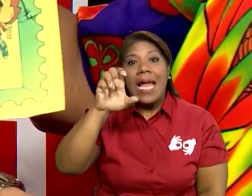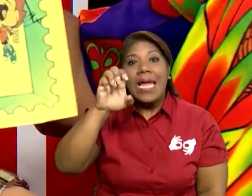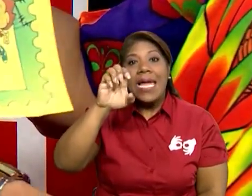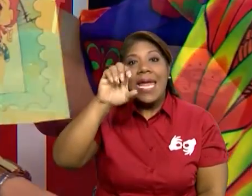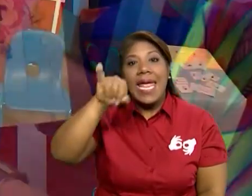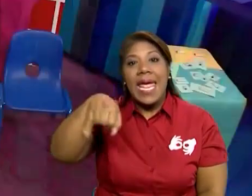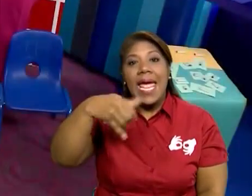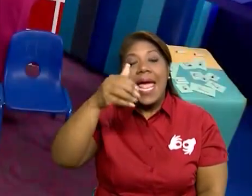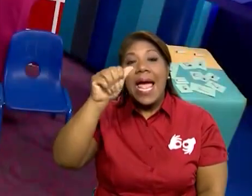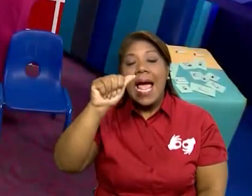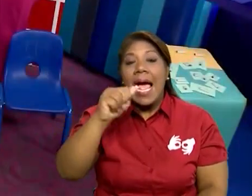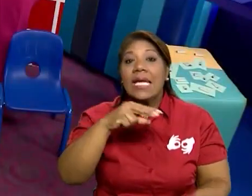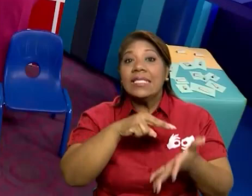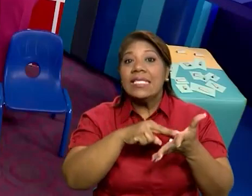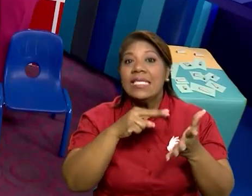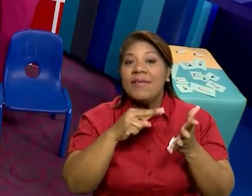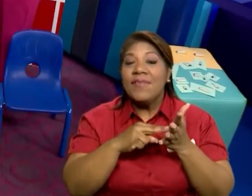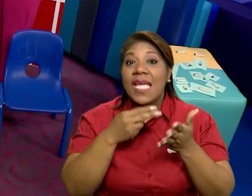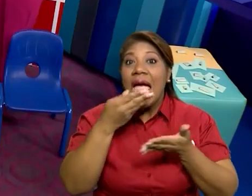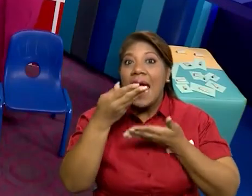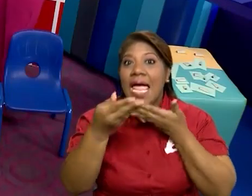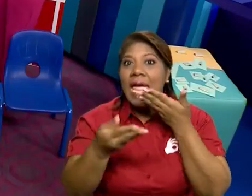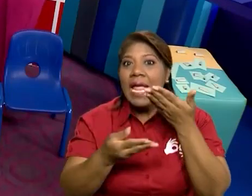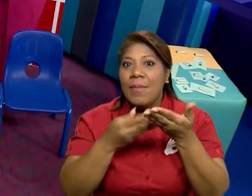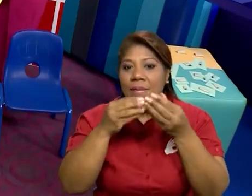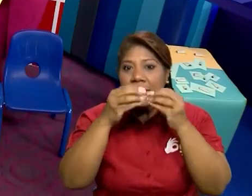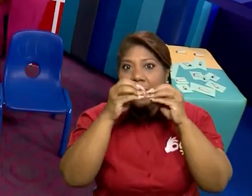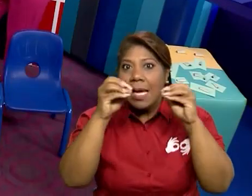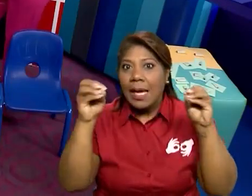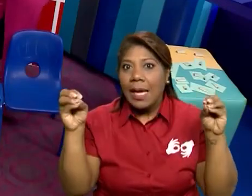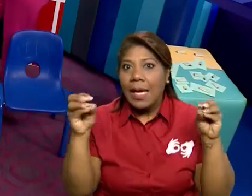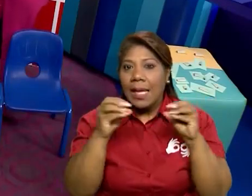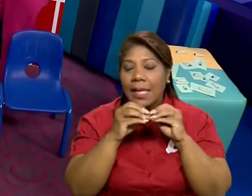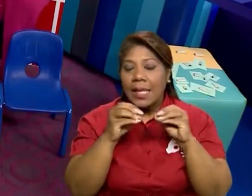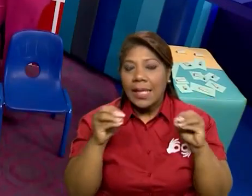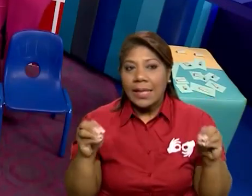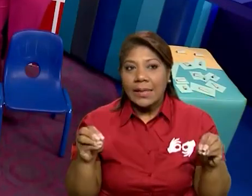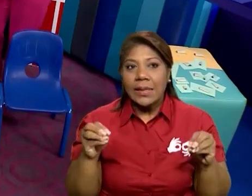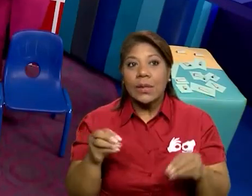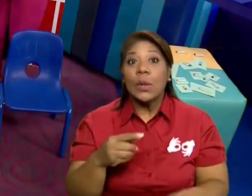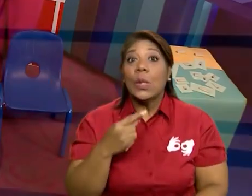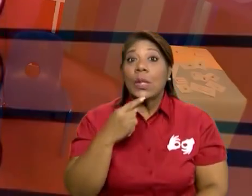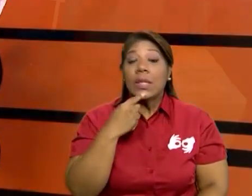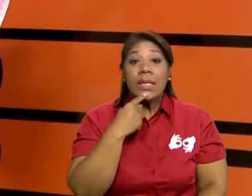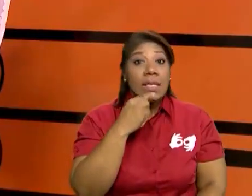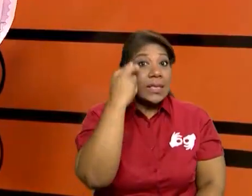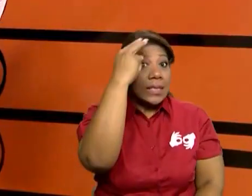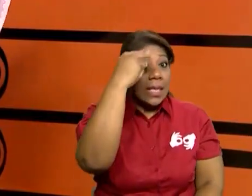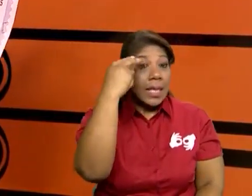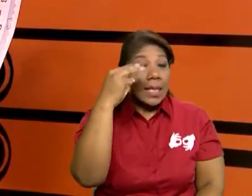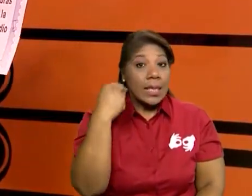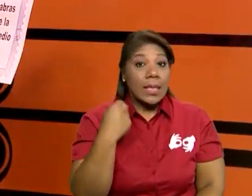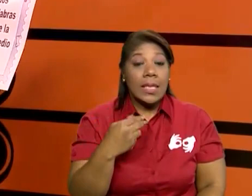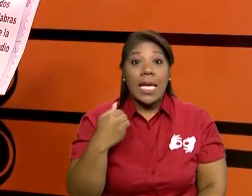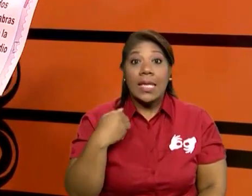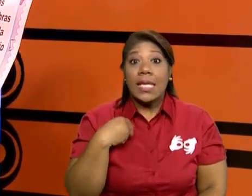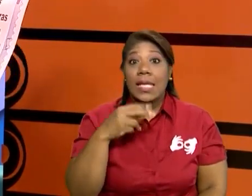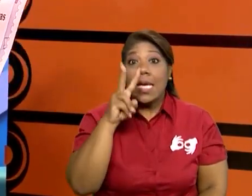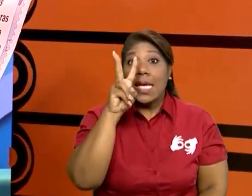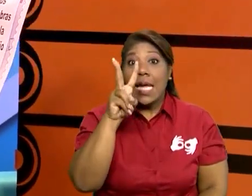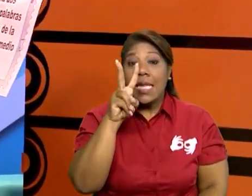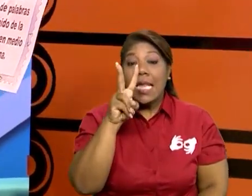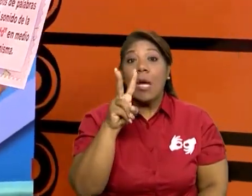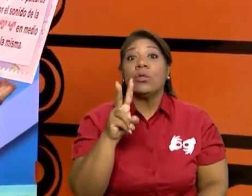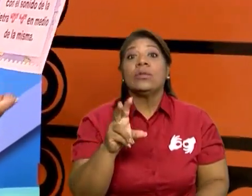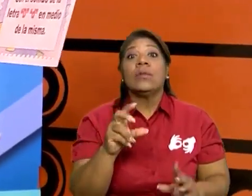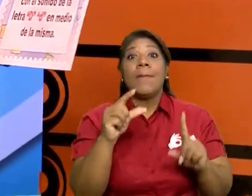Maestra Nini, a mí me toca armarla y me va a llevar un poquito de tiempo. ¿Cuál es la suya? Bueno, la mía dice, menciona dos ejemplos de